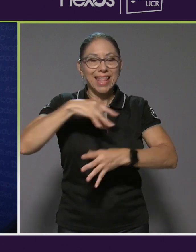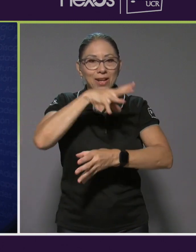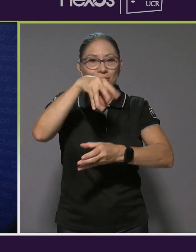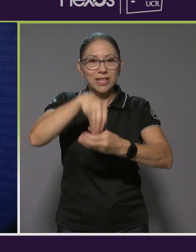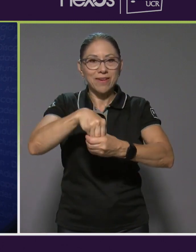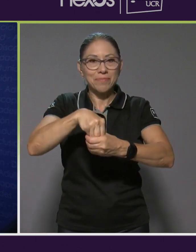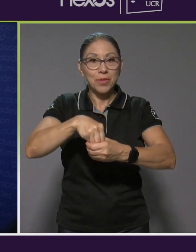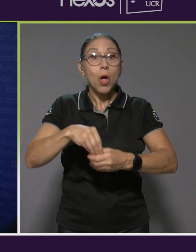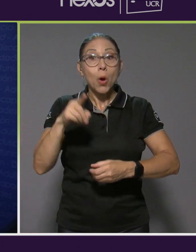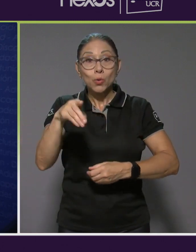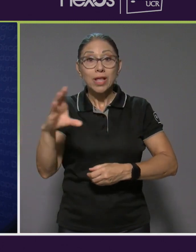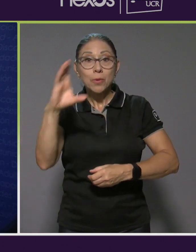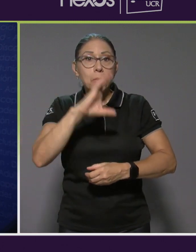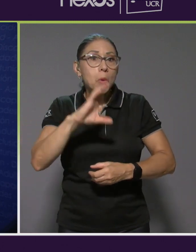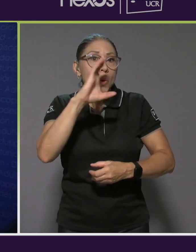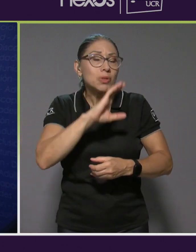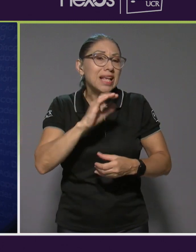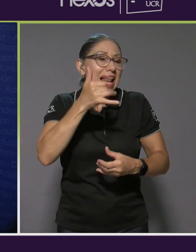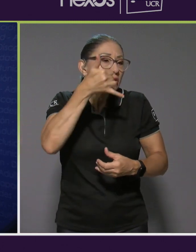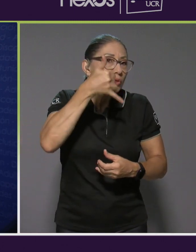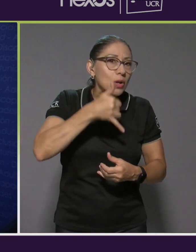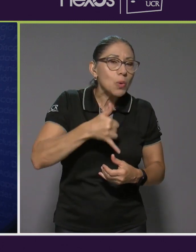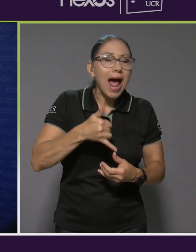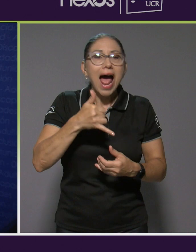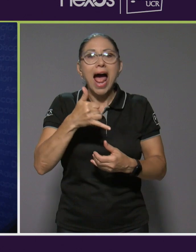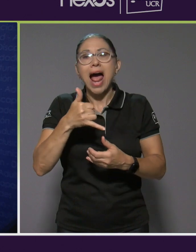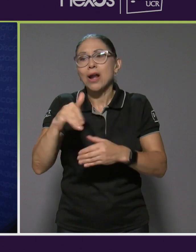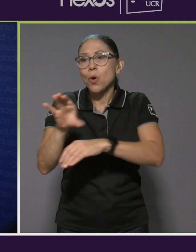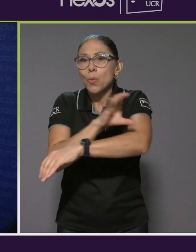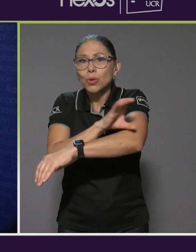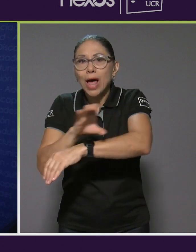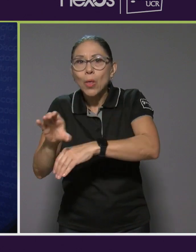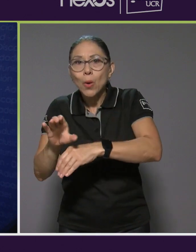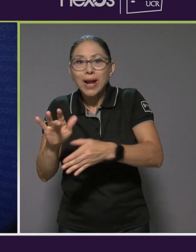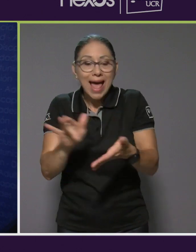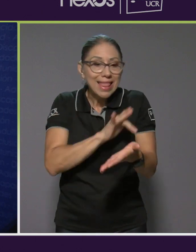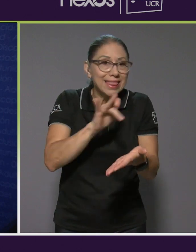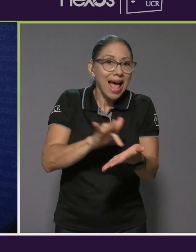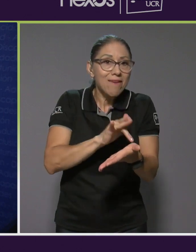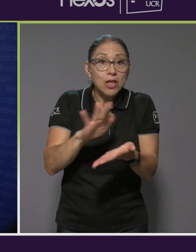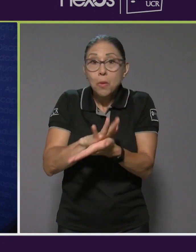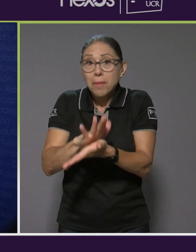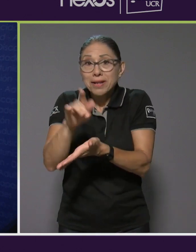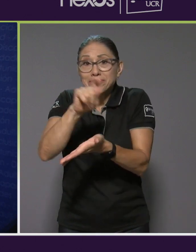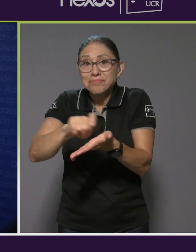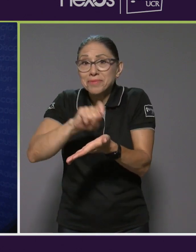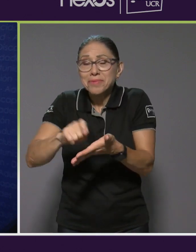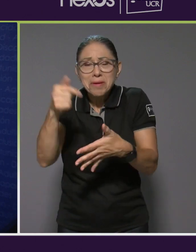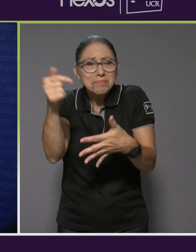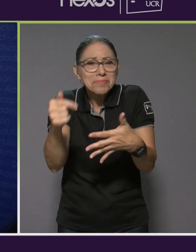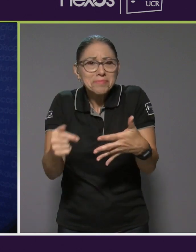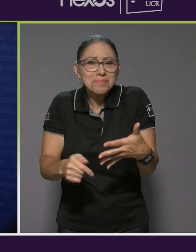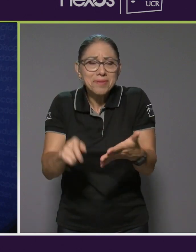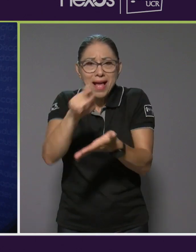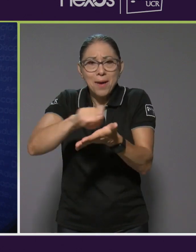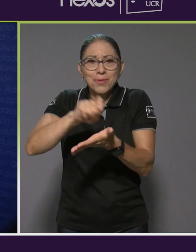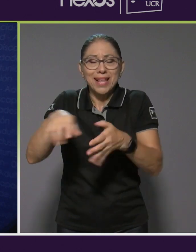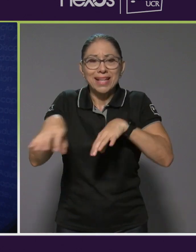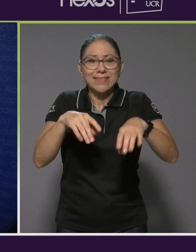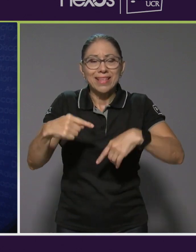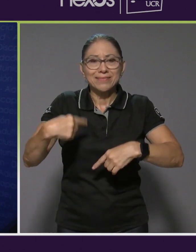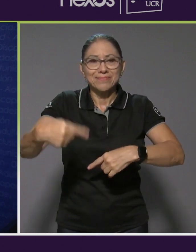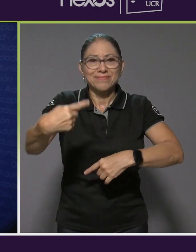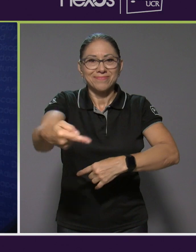Busque la agenda de su celular, de su computadora, tablet o papel y lápiz para apuntar las actividades que habrá en los próximos días.